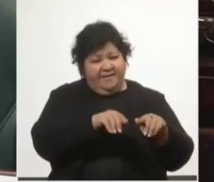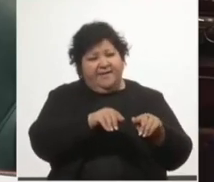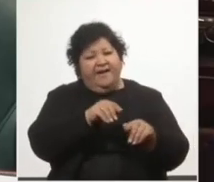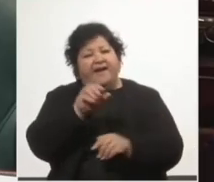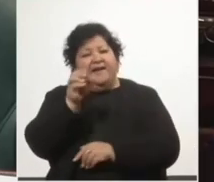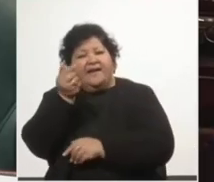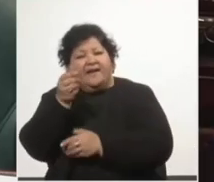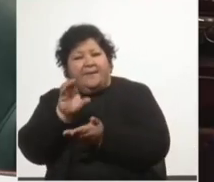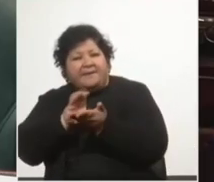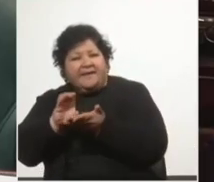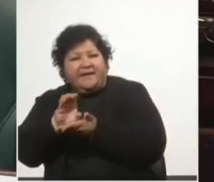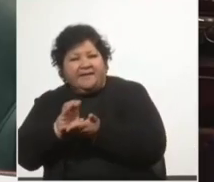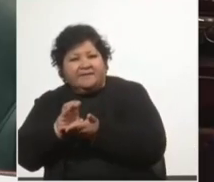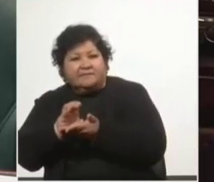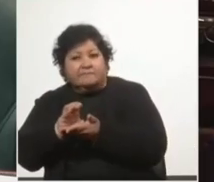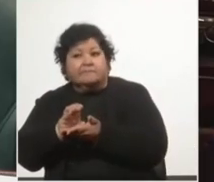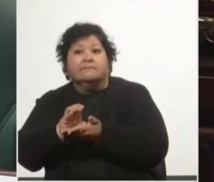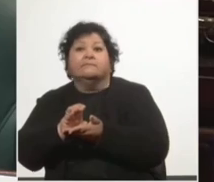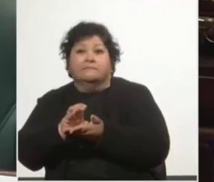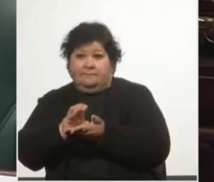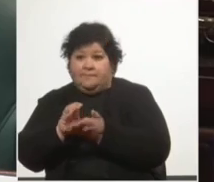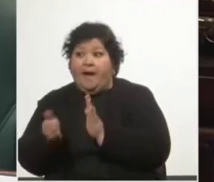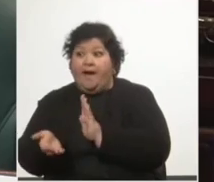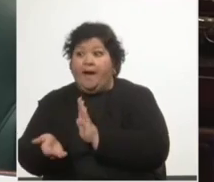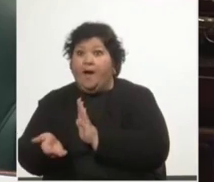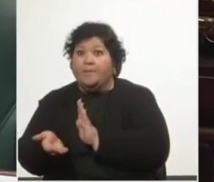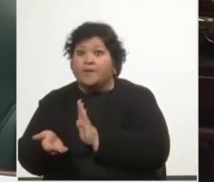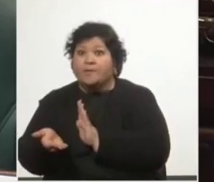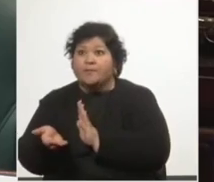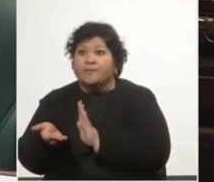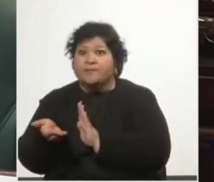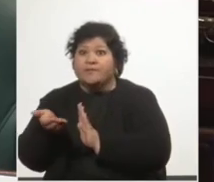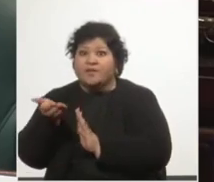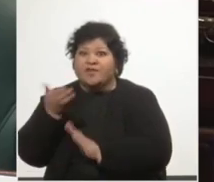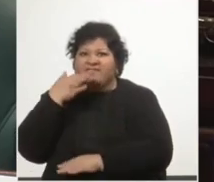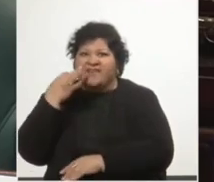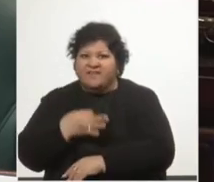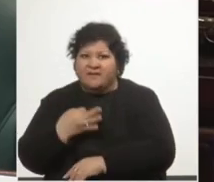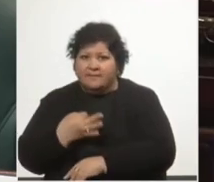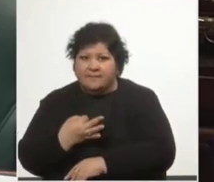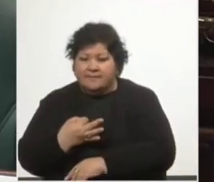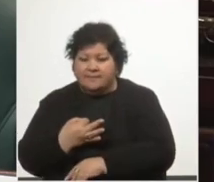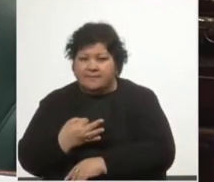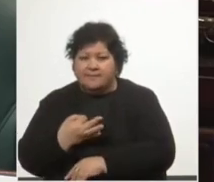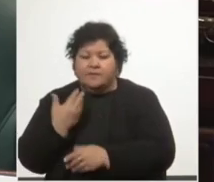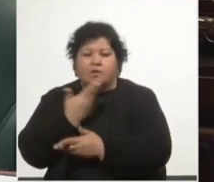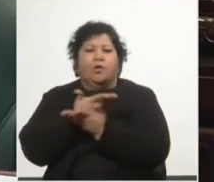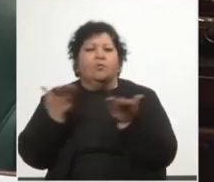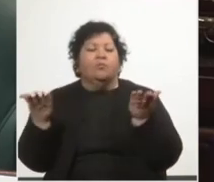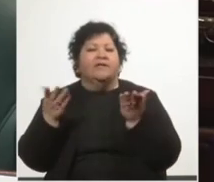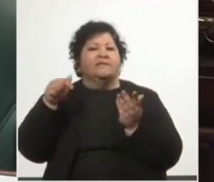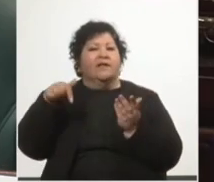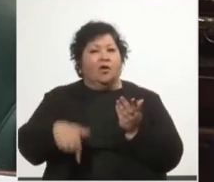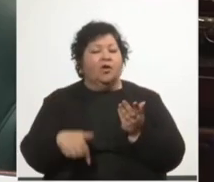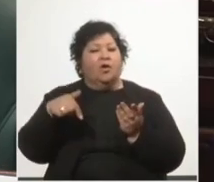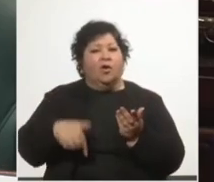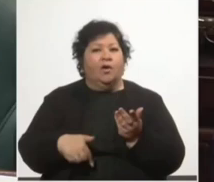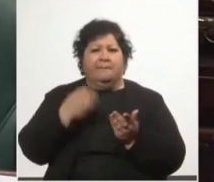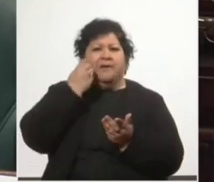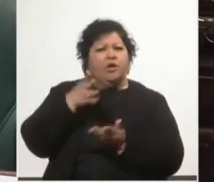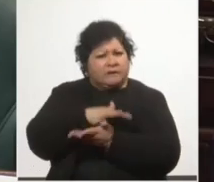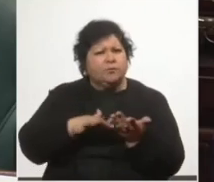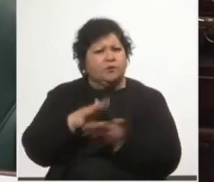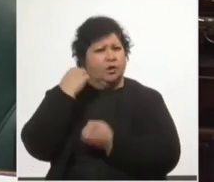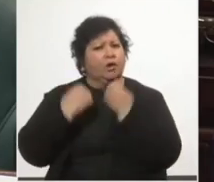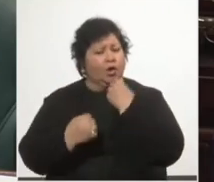están experimentando importantes aumentos en términos reales. Lo muestran quienes son los que están mejorando su situación